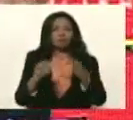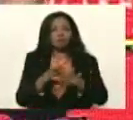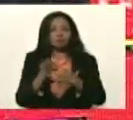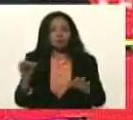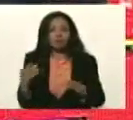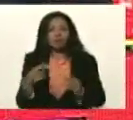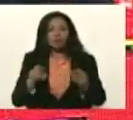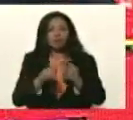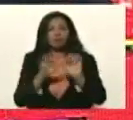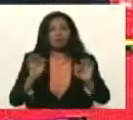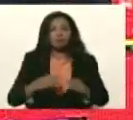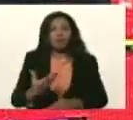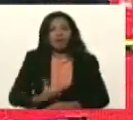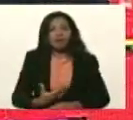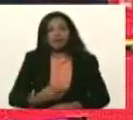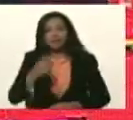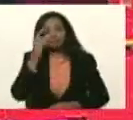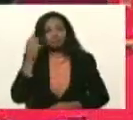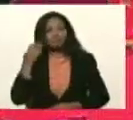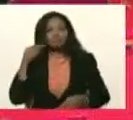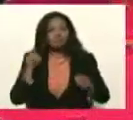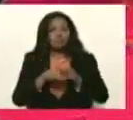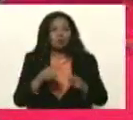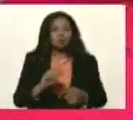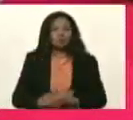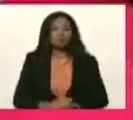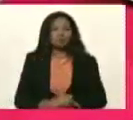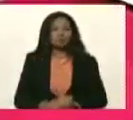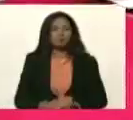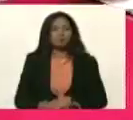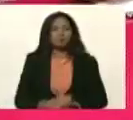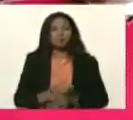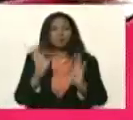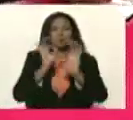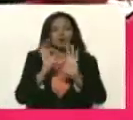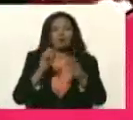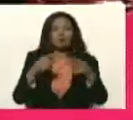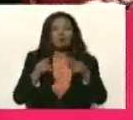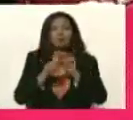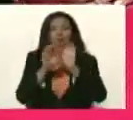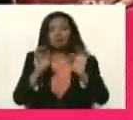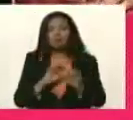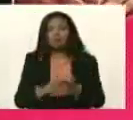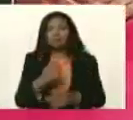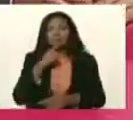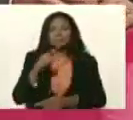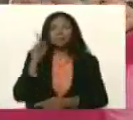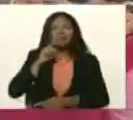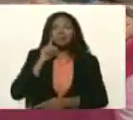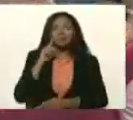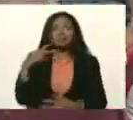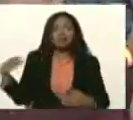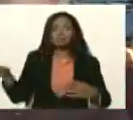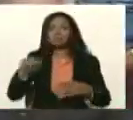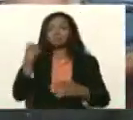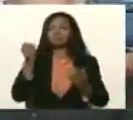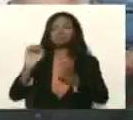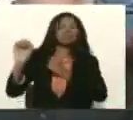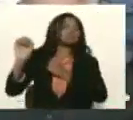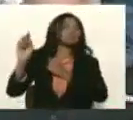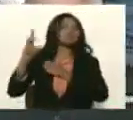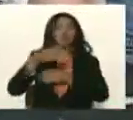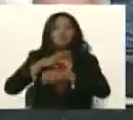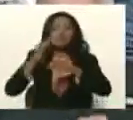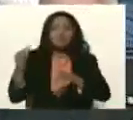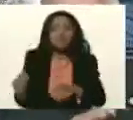caer a cova alcaldes y alcaldesas por nadie el que le caiga a cova córtele la cabeza compadre no